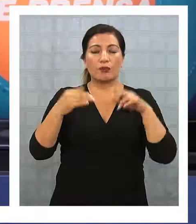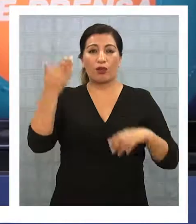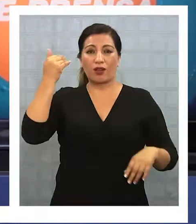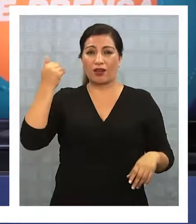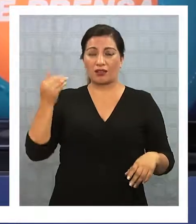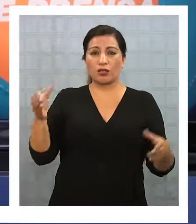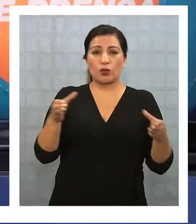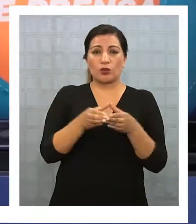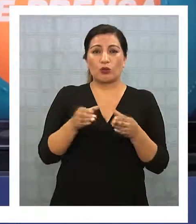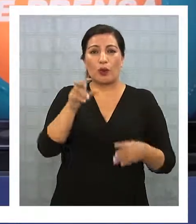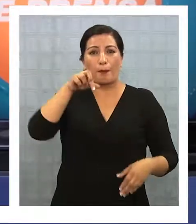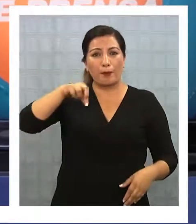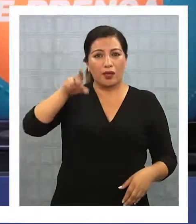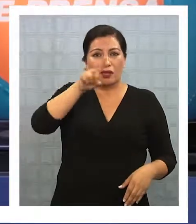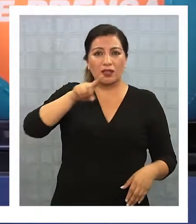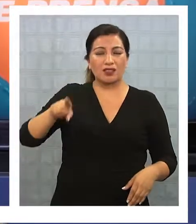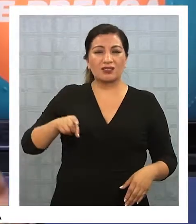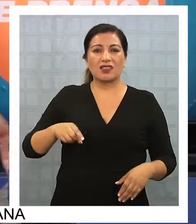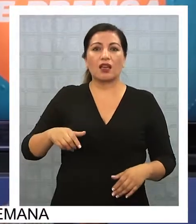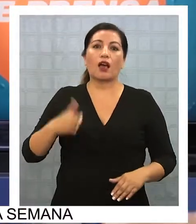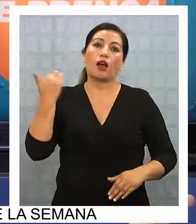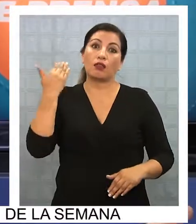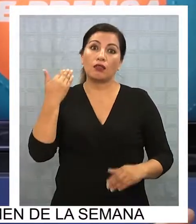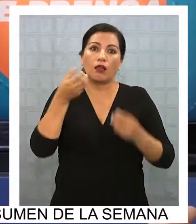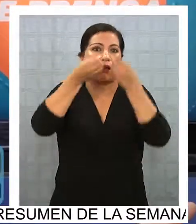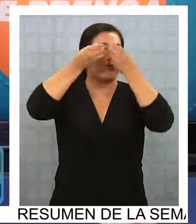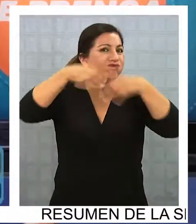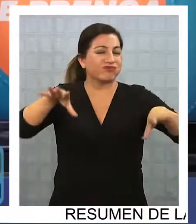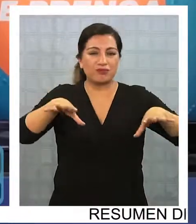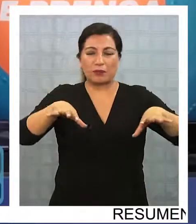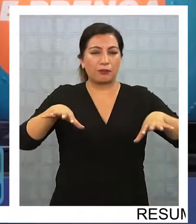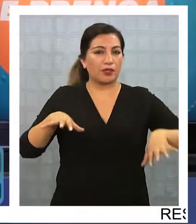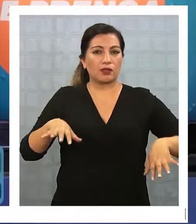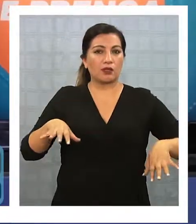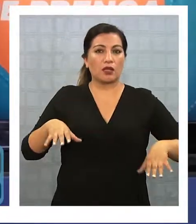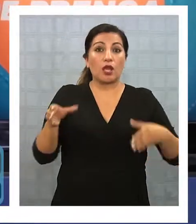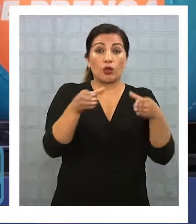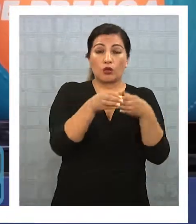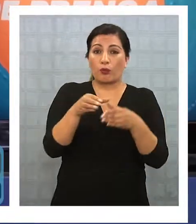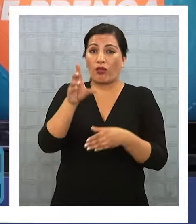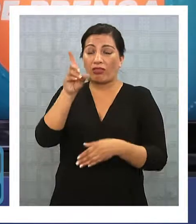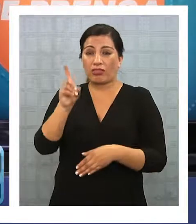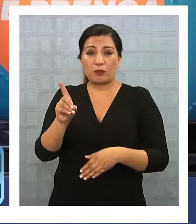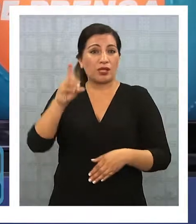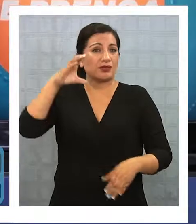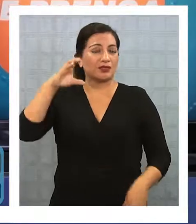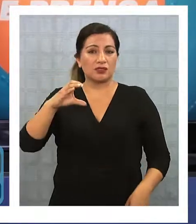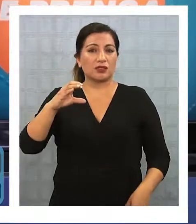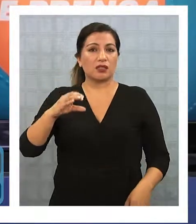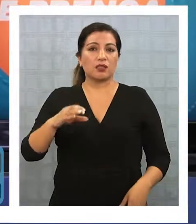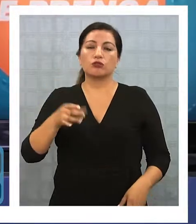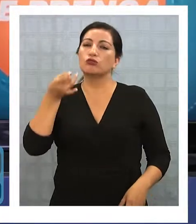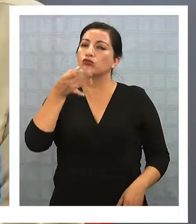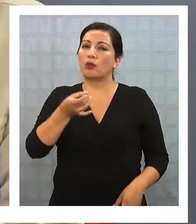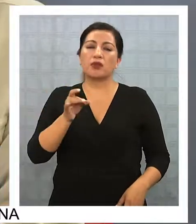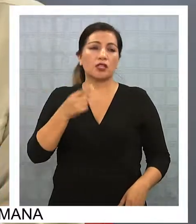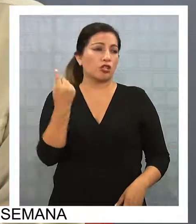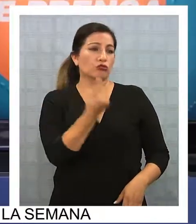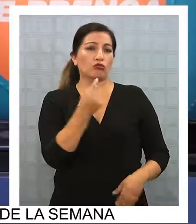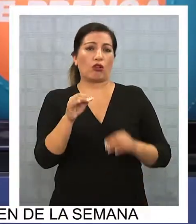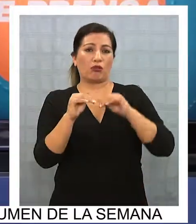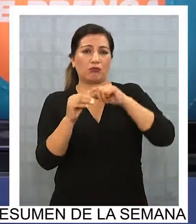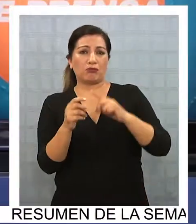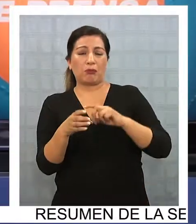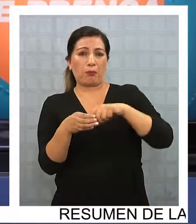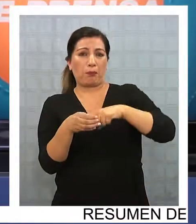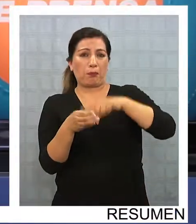lo que hicieron fue destruir la alianza que había con el centro la democracia cristiana no le quedó otro camino ¿no es cierto? que el camino propio porque cuando tú